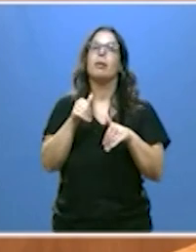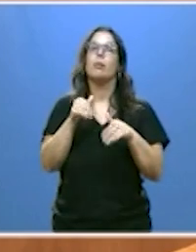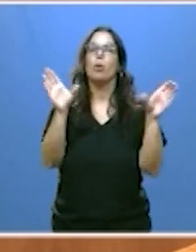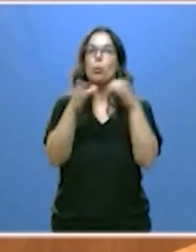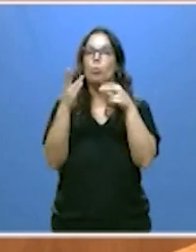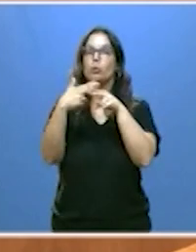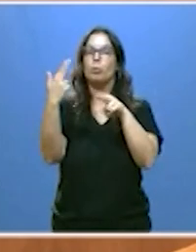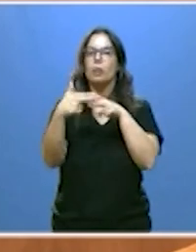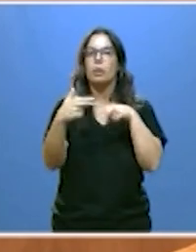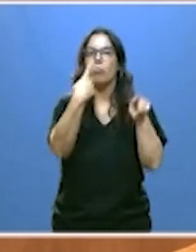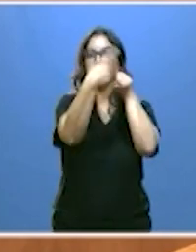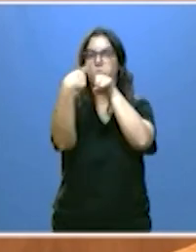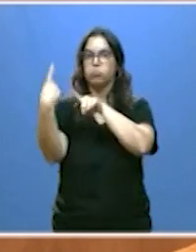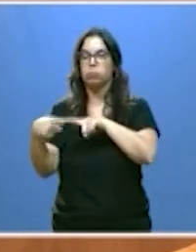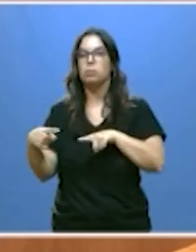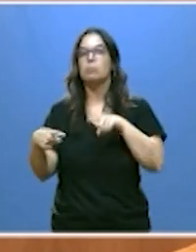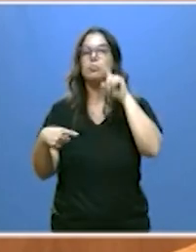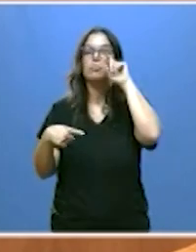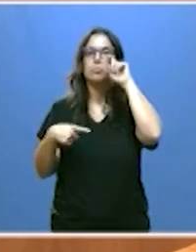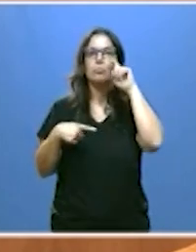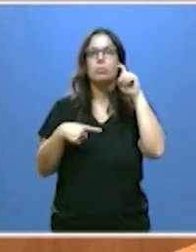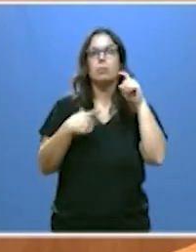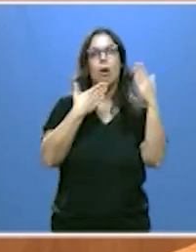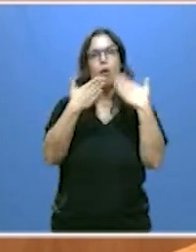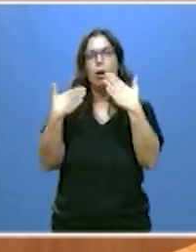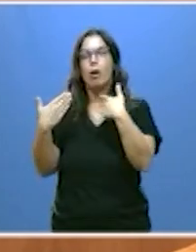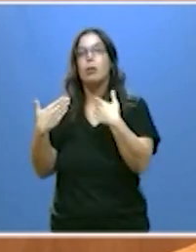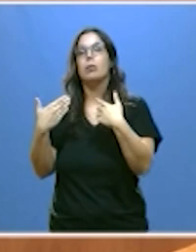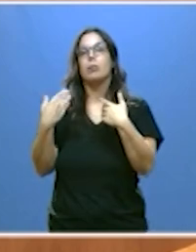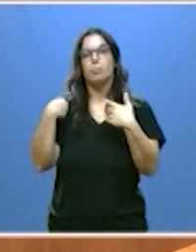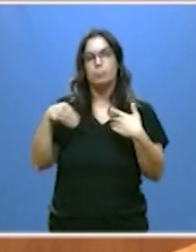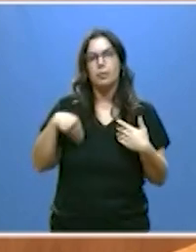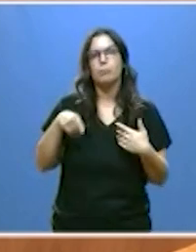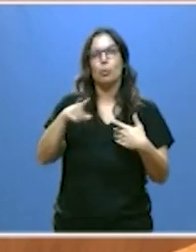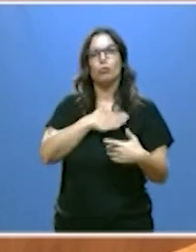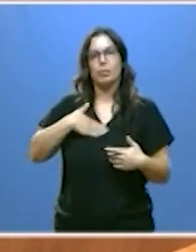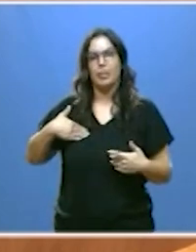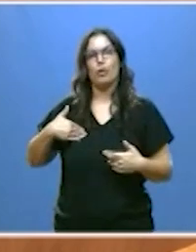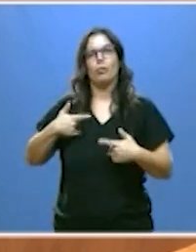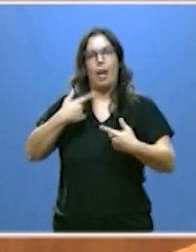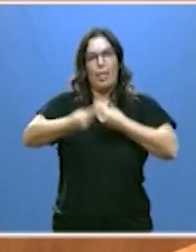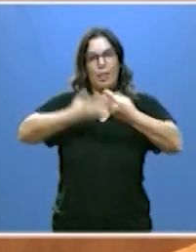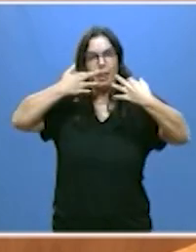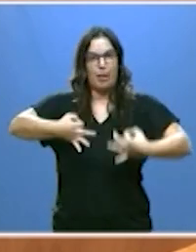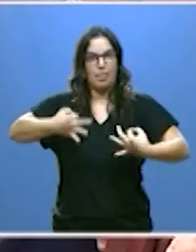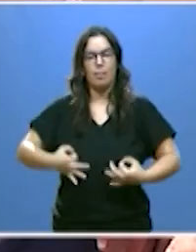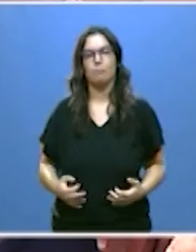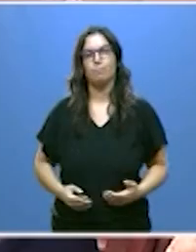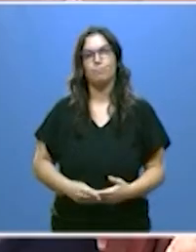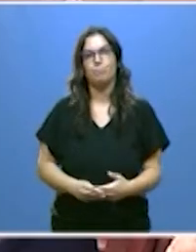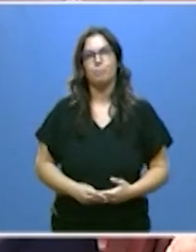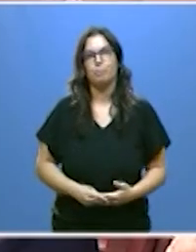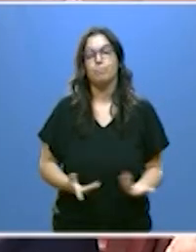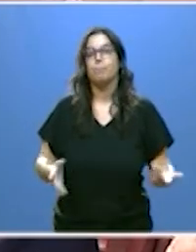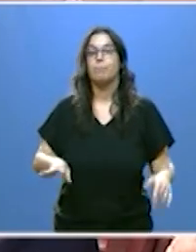grupos políticos de la comunidad para llevar a la práctica esta voluntad de diálogo. Señor